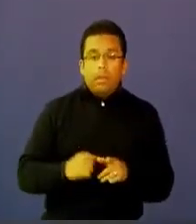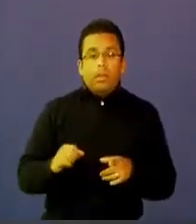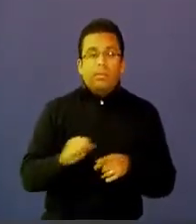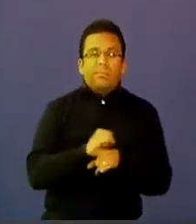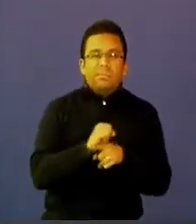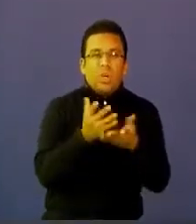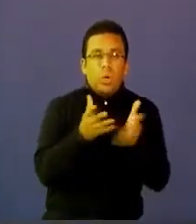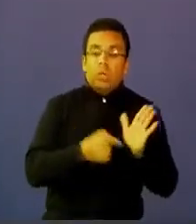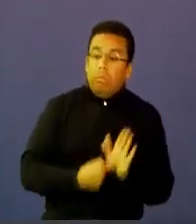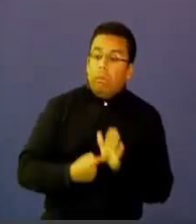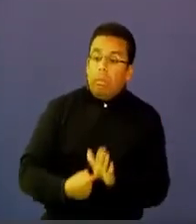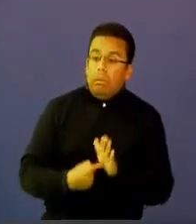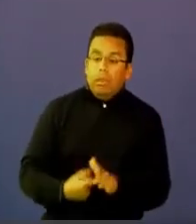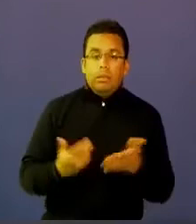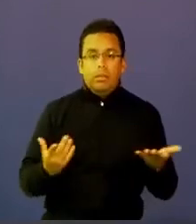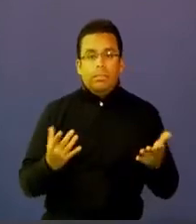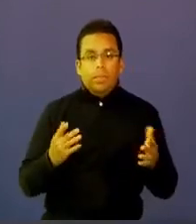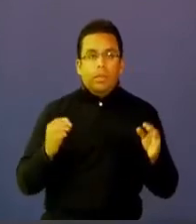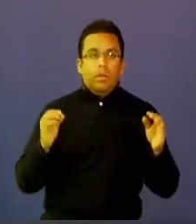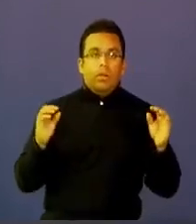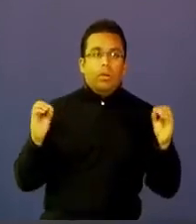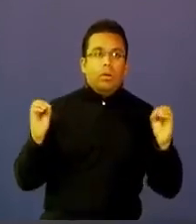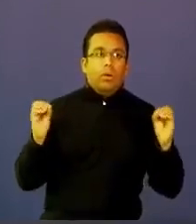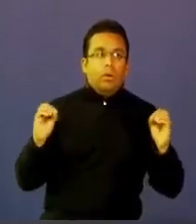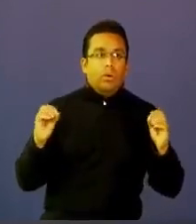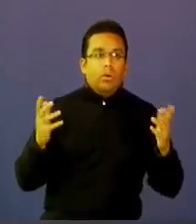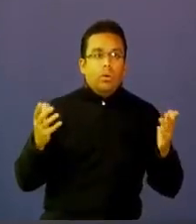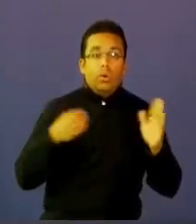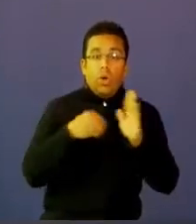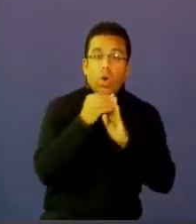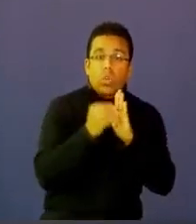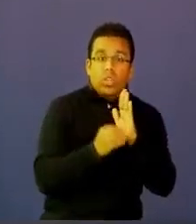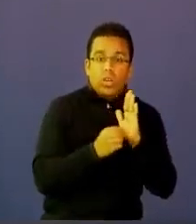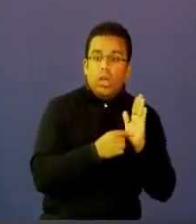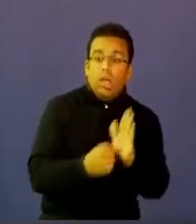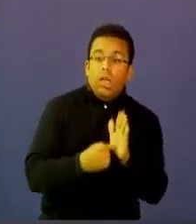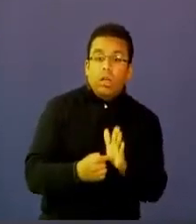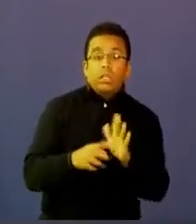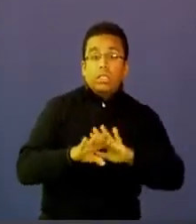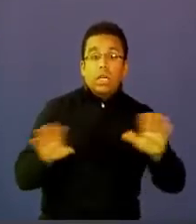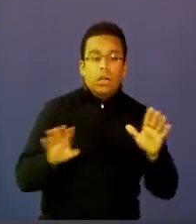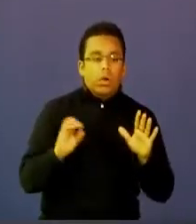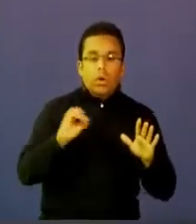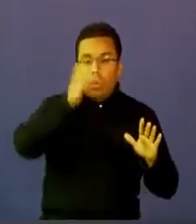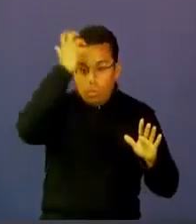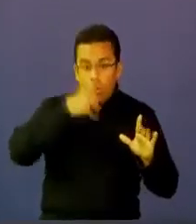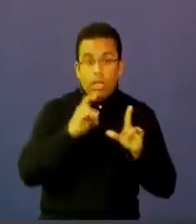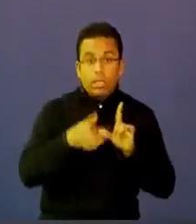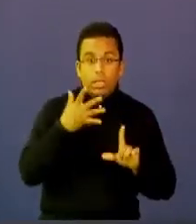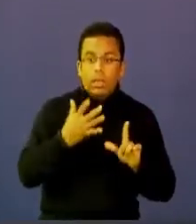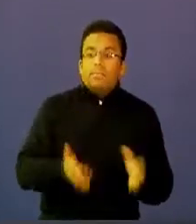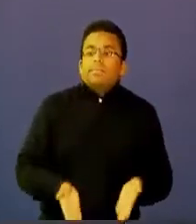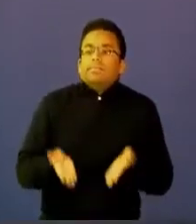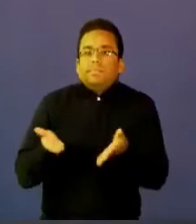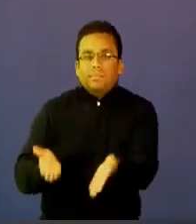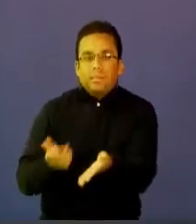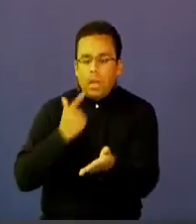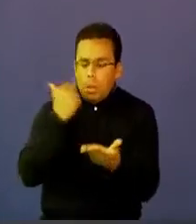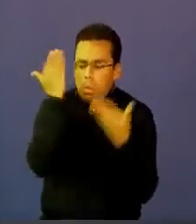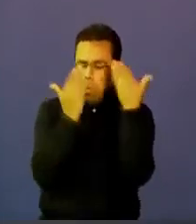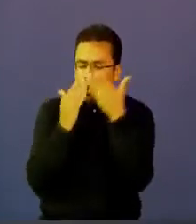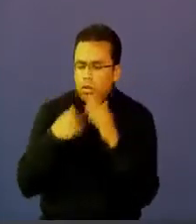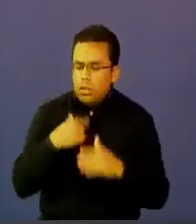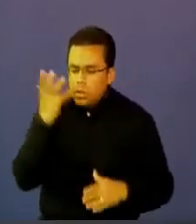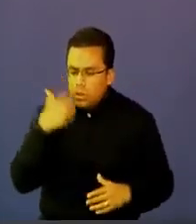deben utilizar el contenido, solo deben utilizar la prueba digital para poner a prueba y saber cómo está su estudiante.